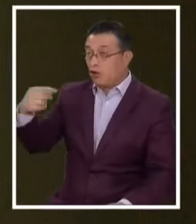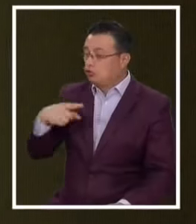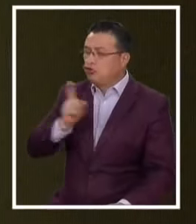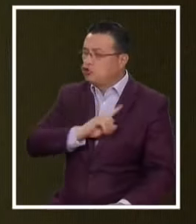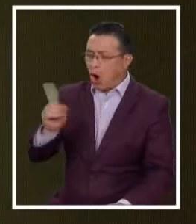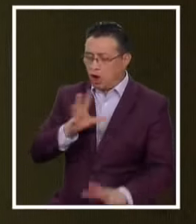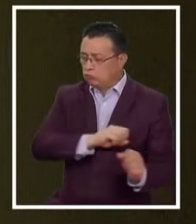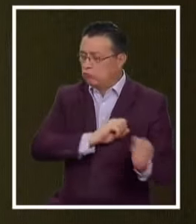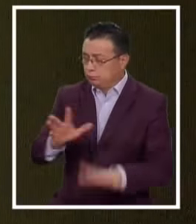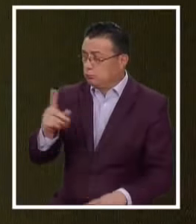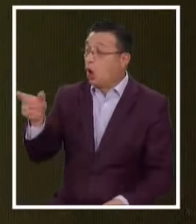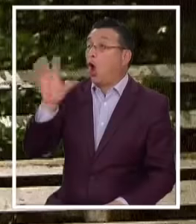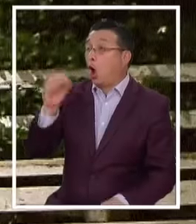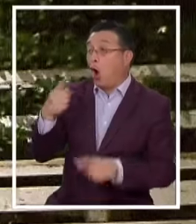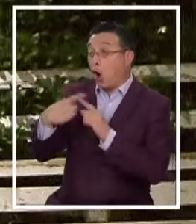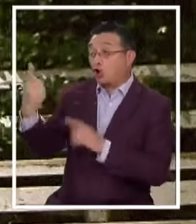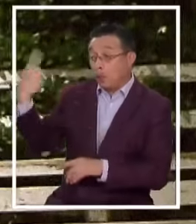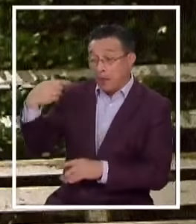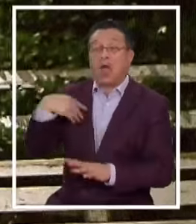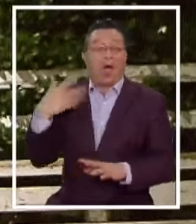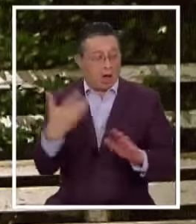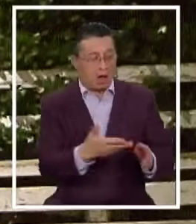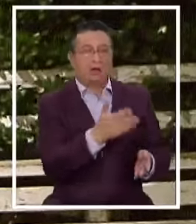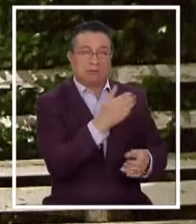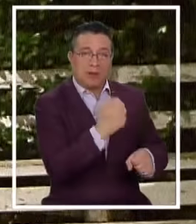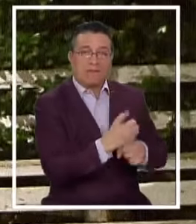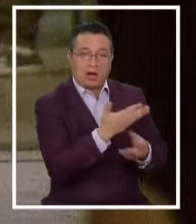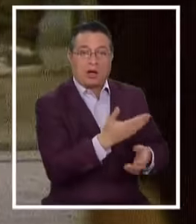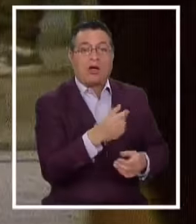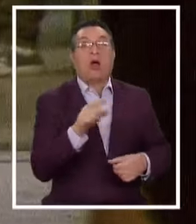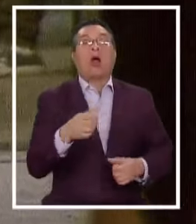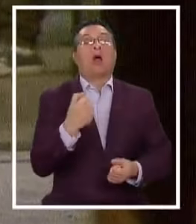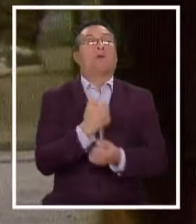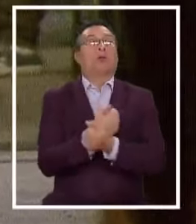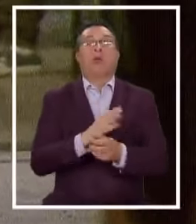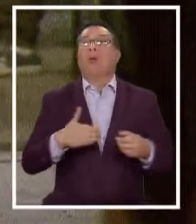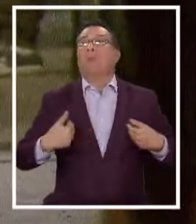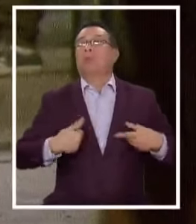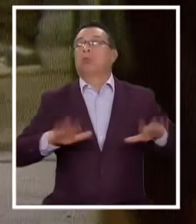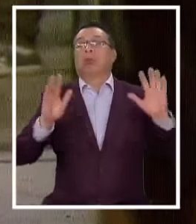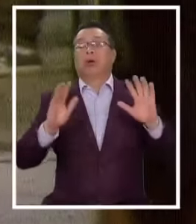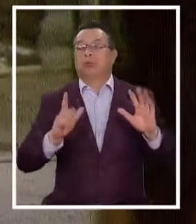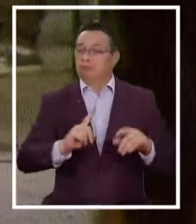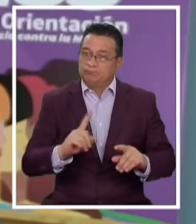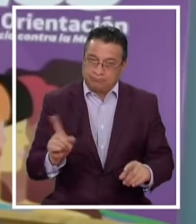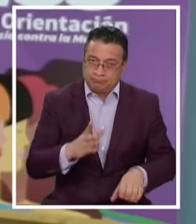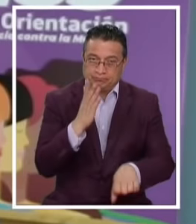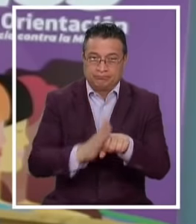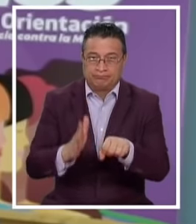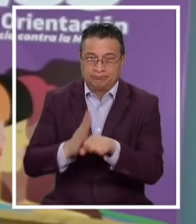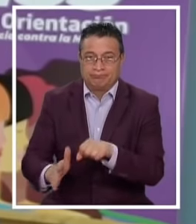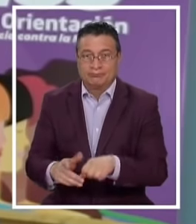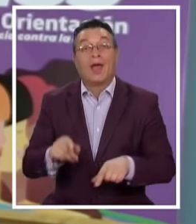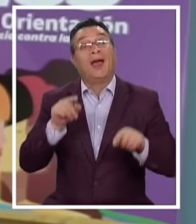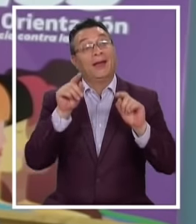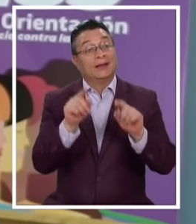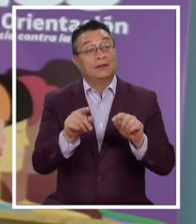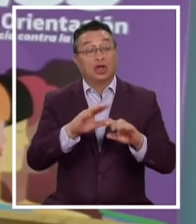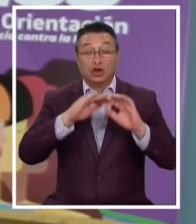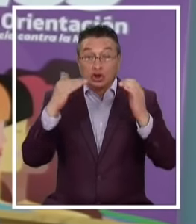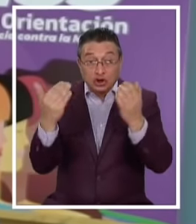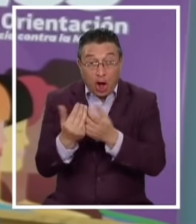O bien puede dar Una instrucción distinta Es importante Que todas las instituciones Que están involucradas En este fenómeno